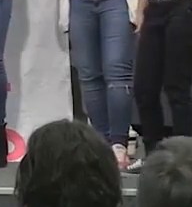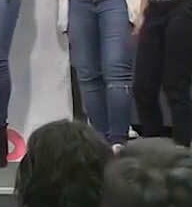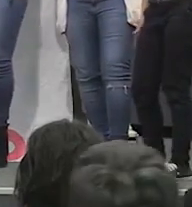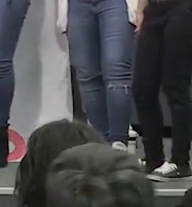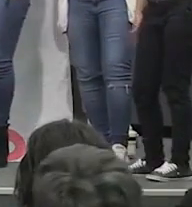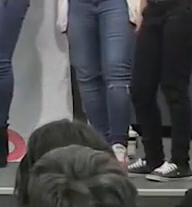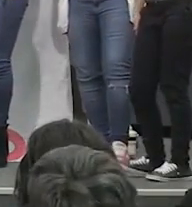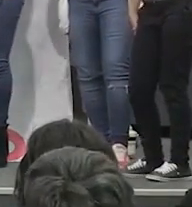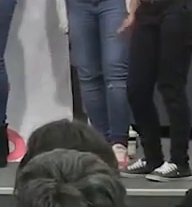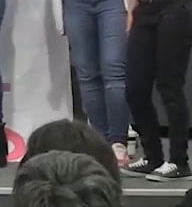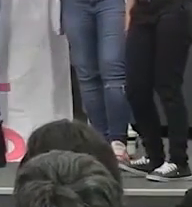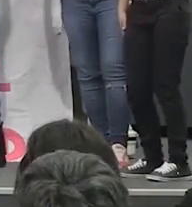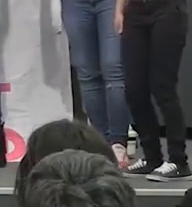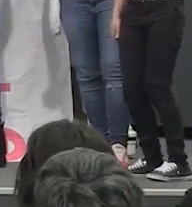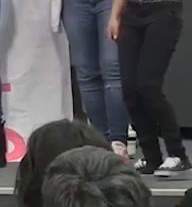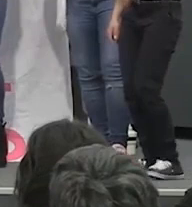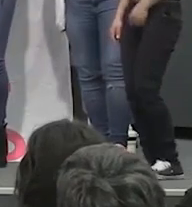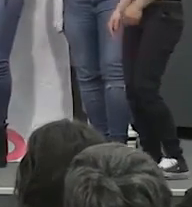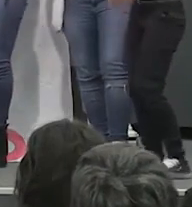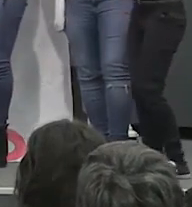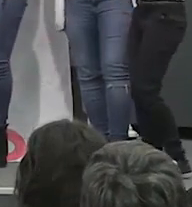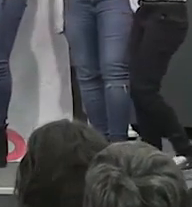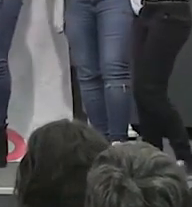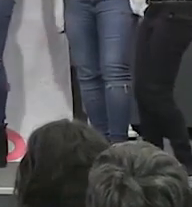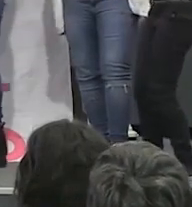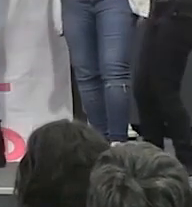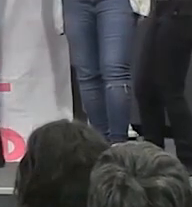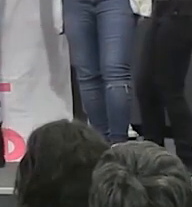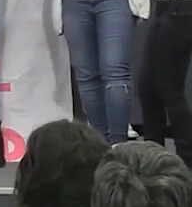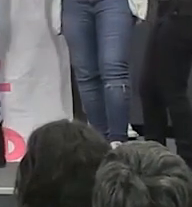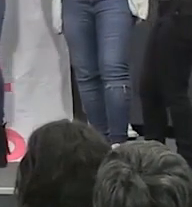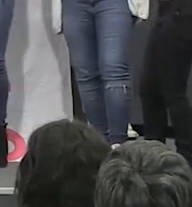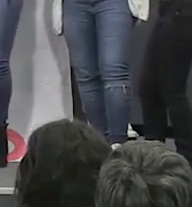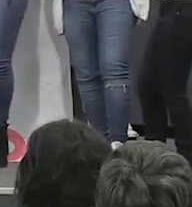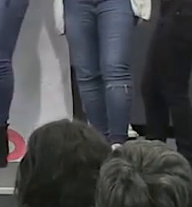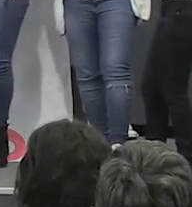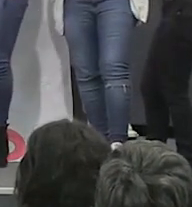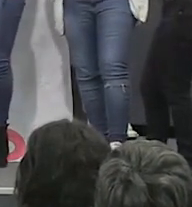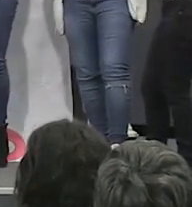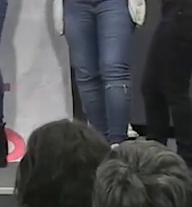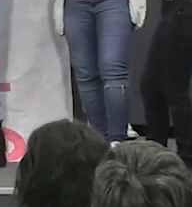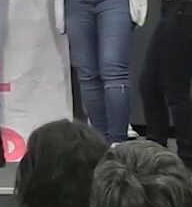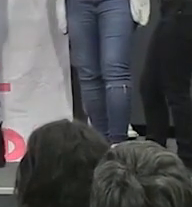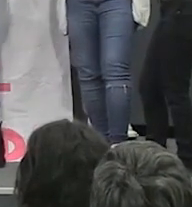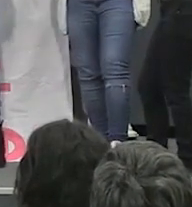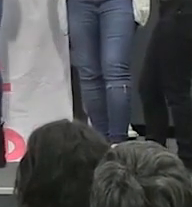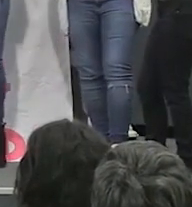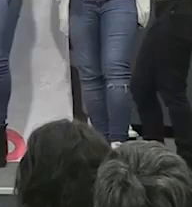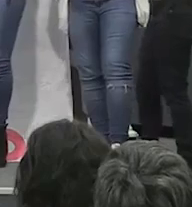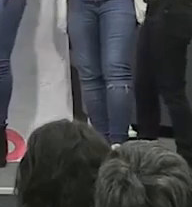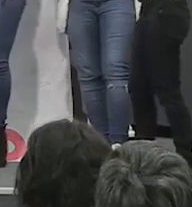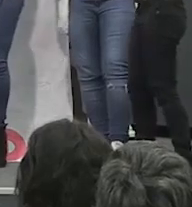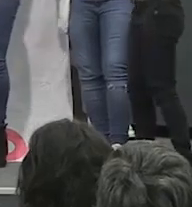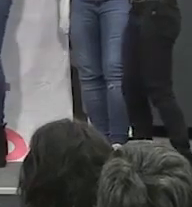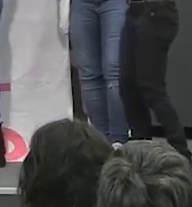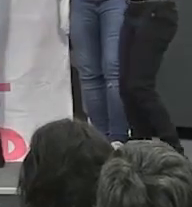libertad Vamos a cruzar el puente Sin miedo a la libertad Con tantillos de coral